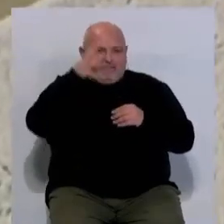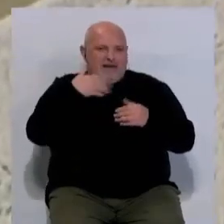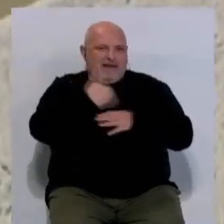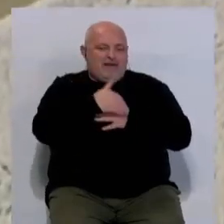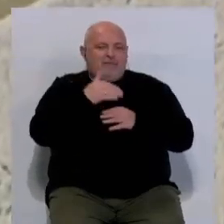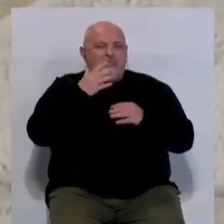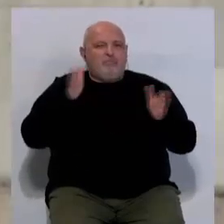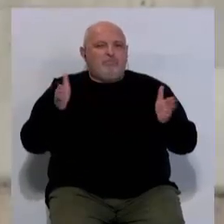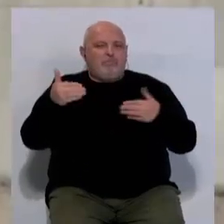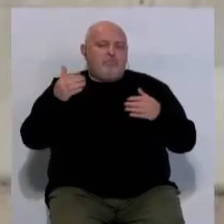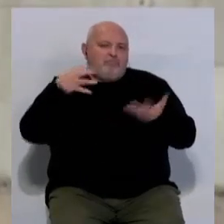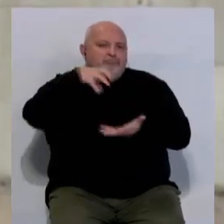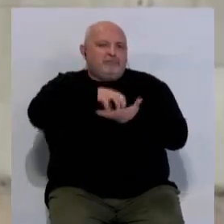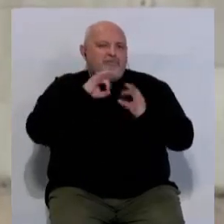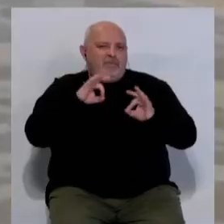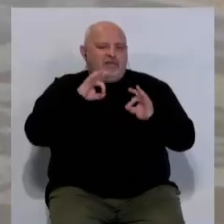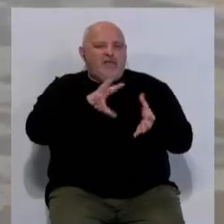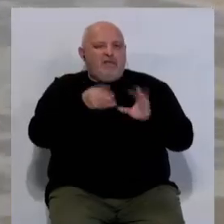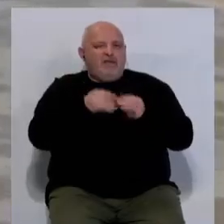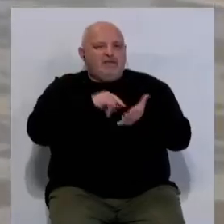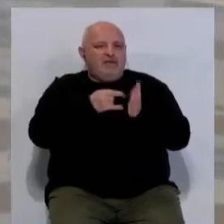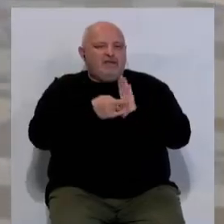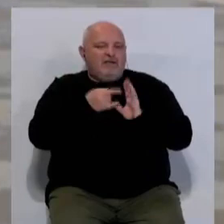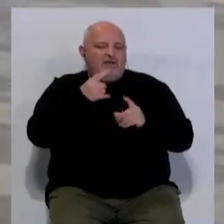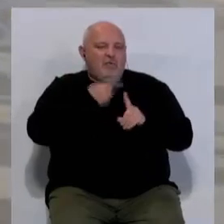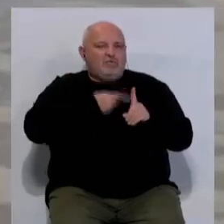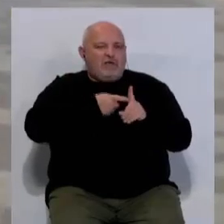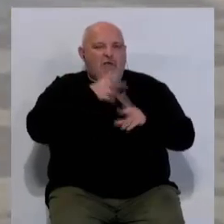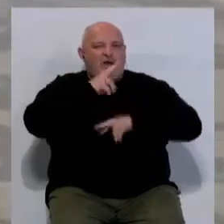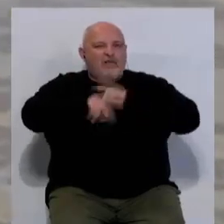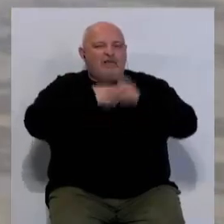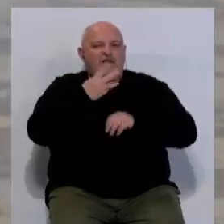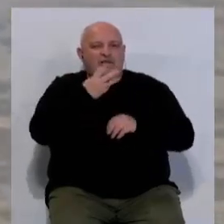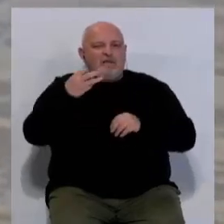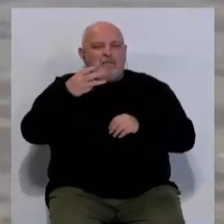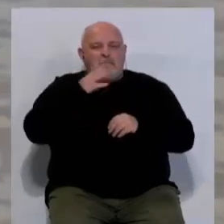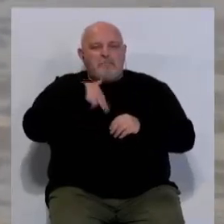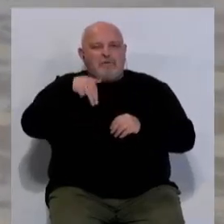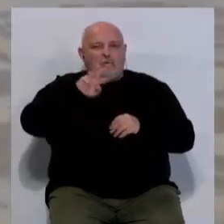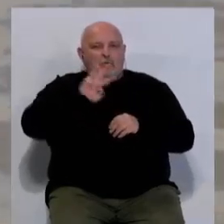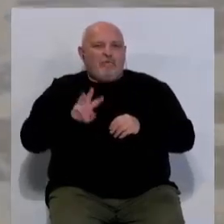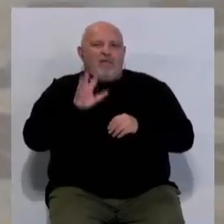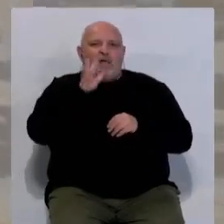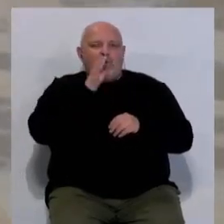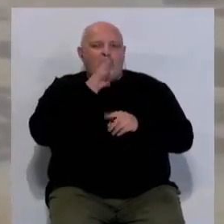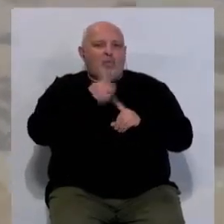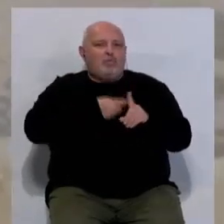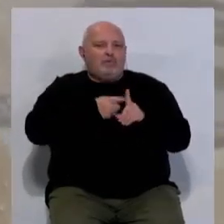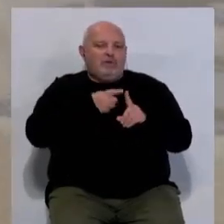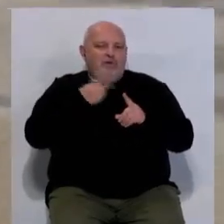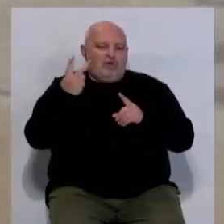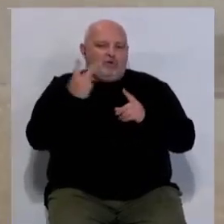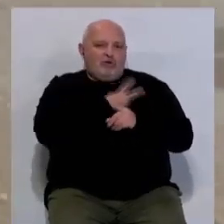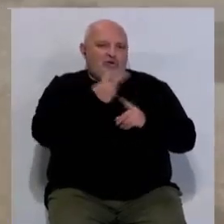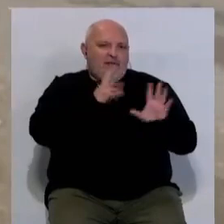a una planta portátil que permitirá aplicar el sistema de terciario y reciclar hasta 300 metros cúbicos diarios que se repartirían entre